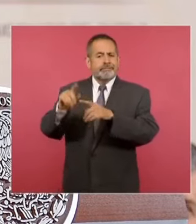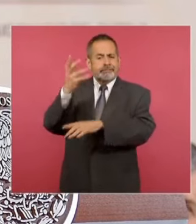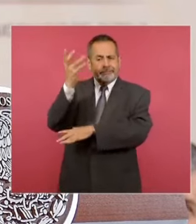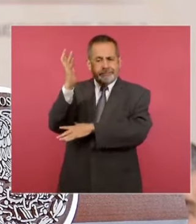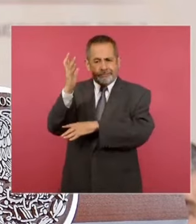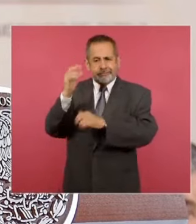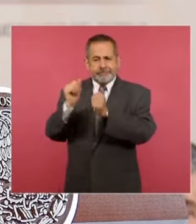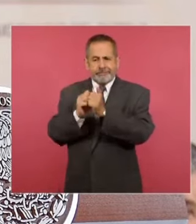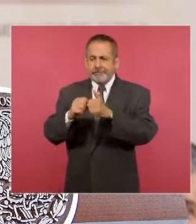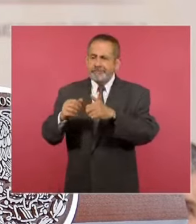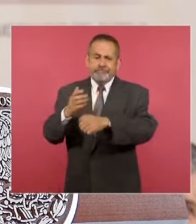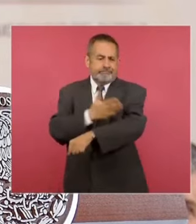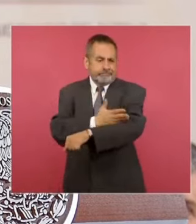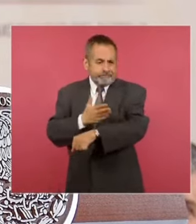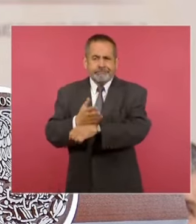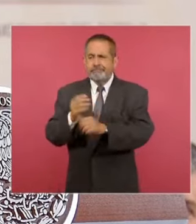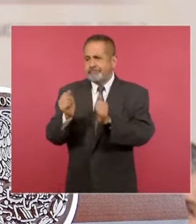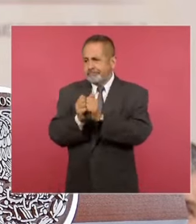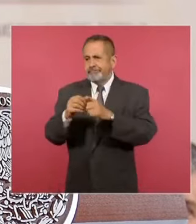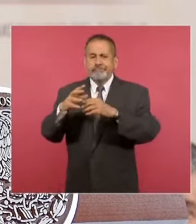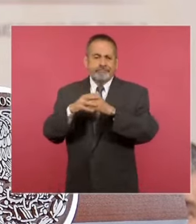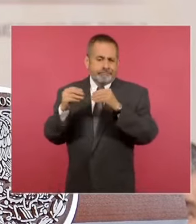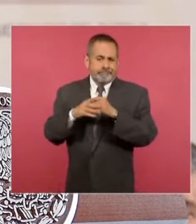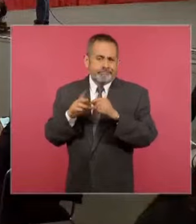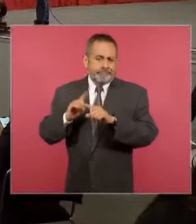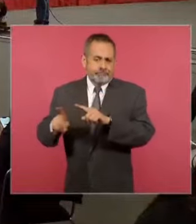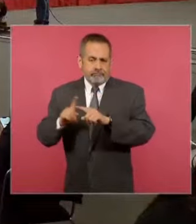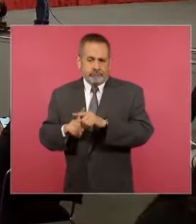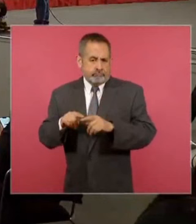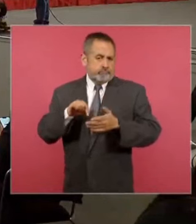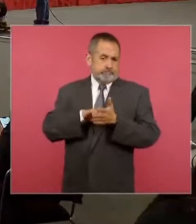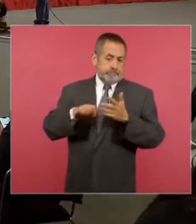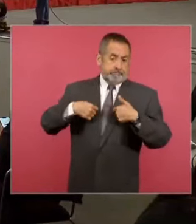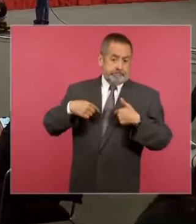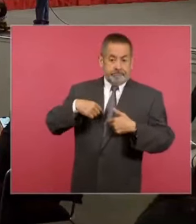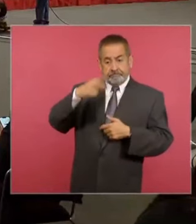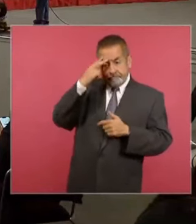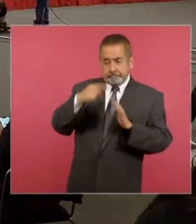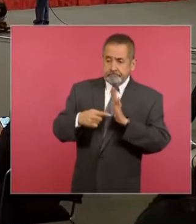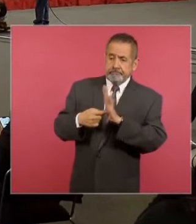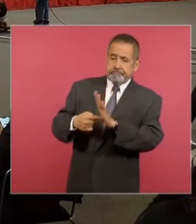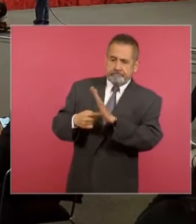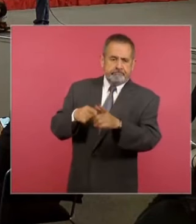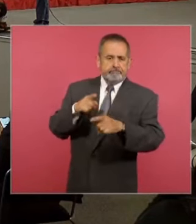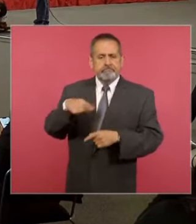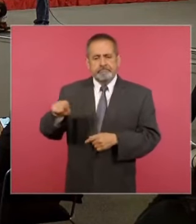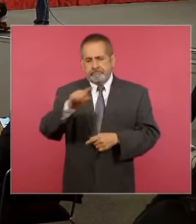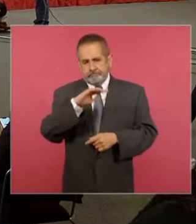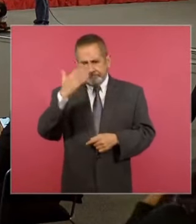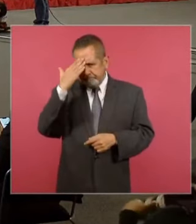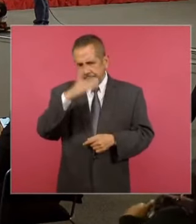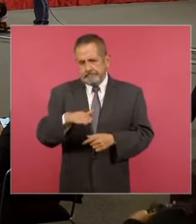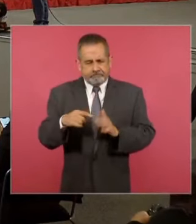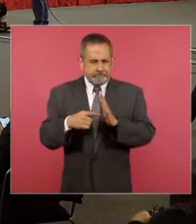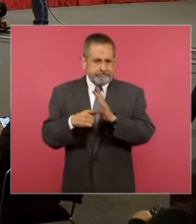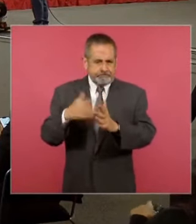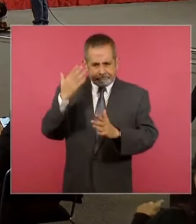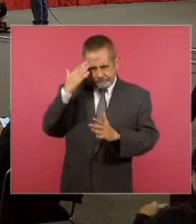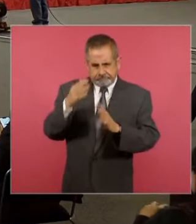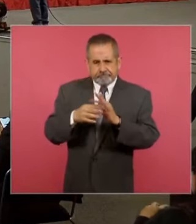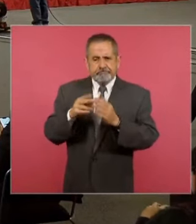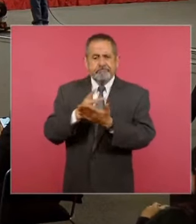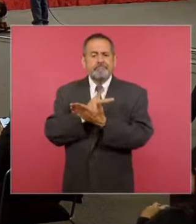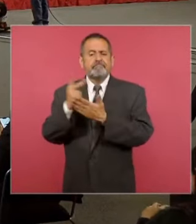frutales y maderables. Un ejemplo que estamos realizando en México, como ustedes conocen bien, partir del